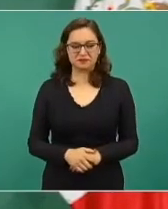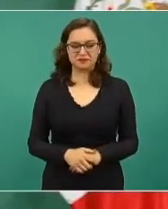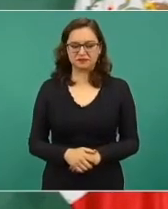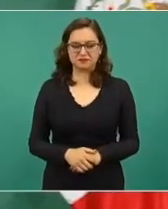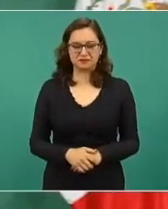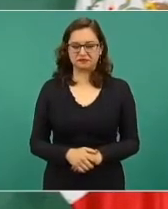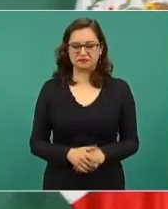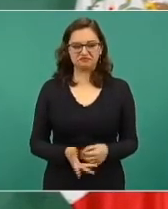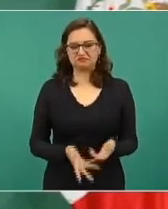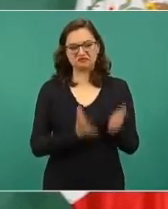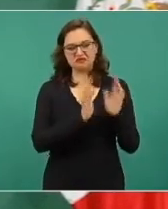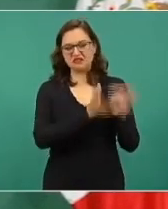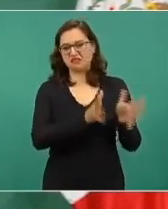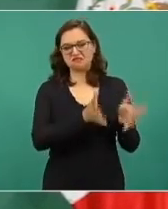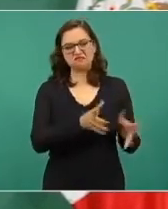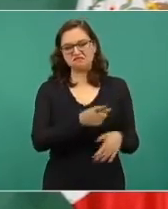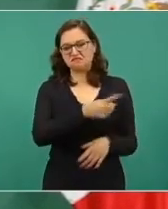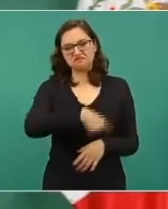ya no